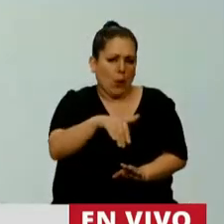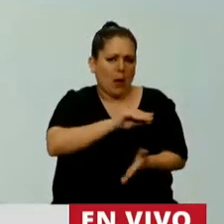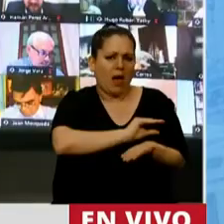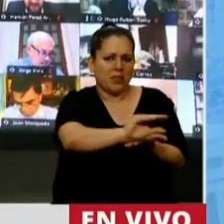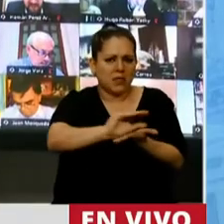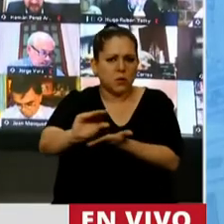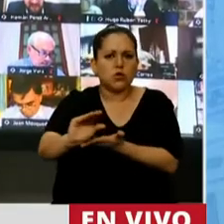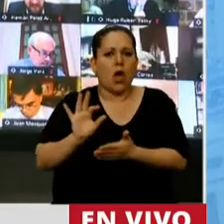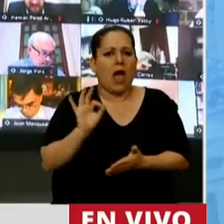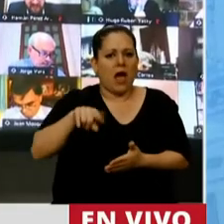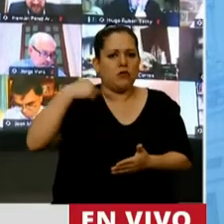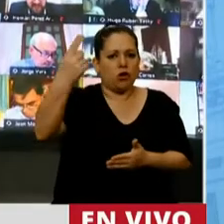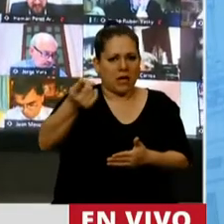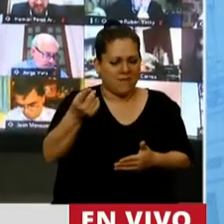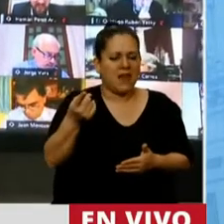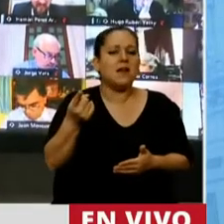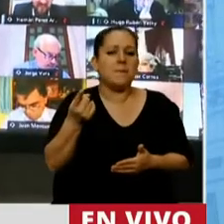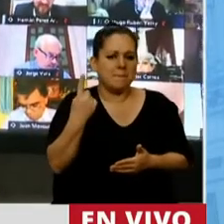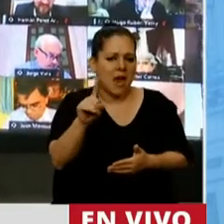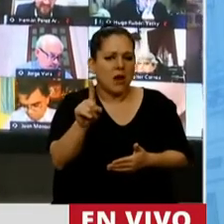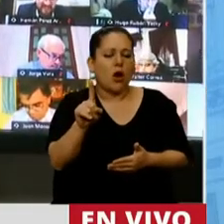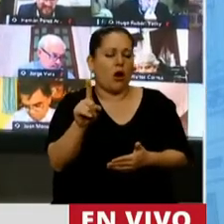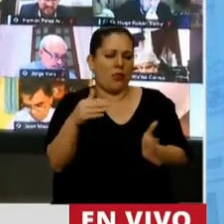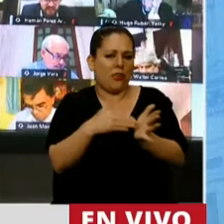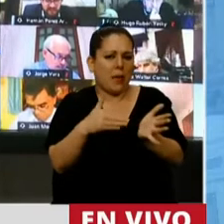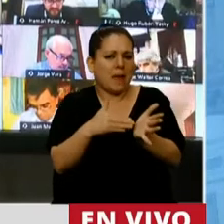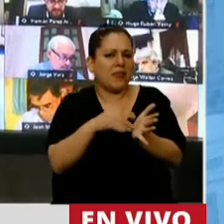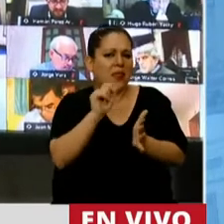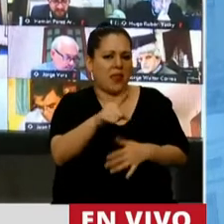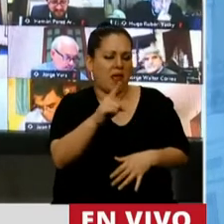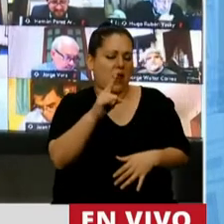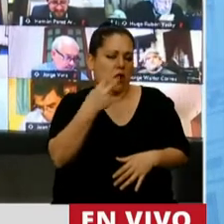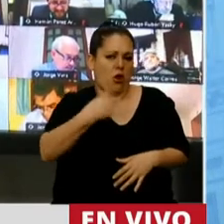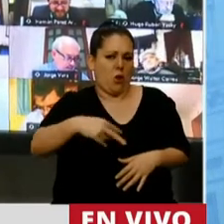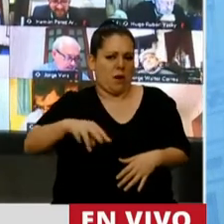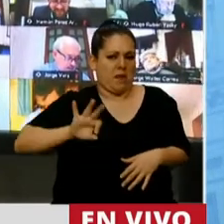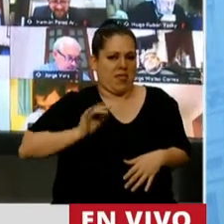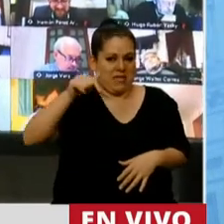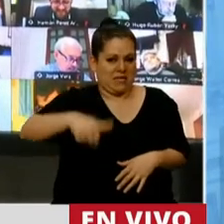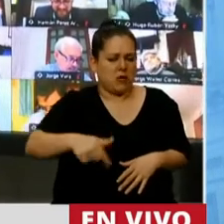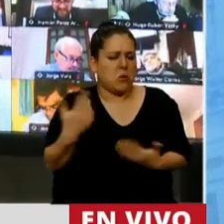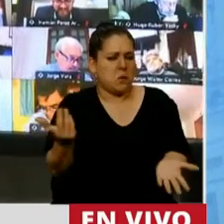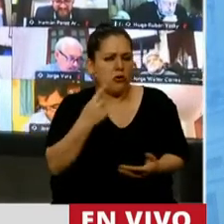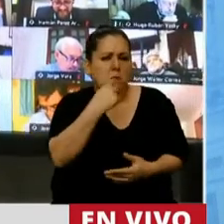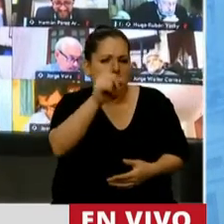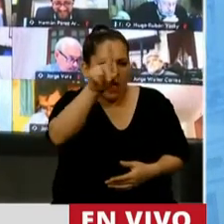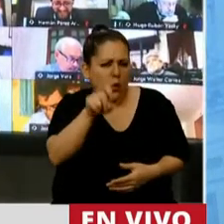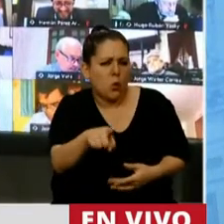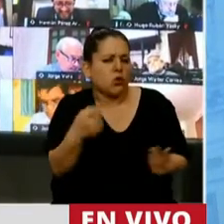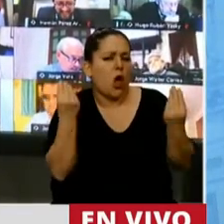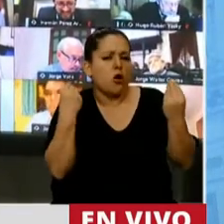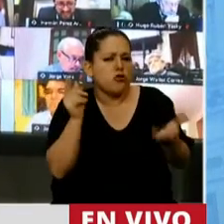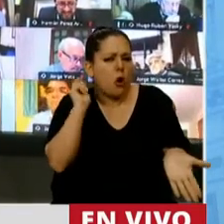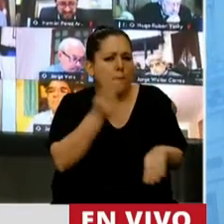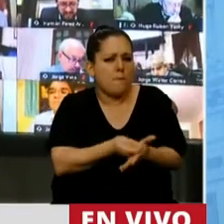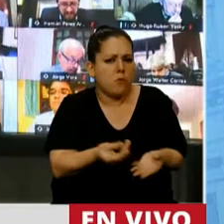el año que viene sobre la base de la planta de noviembre de este año. La pregunta es, ¿cómo vamos a hacer para